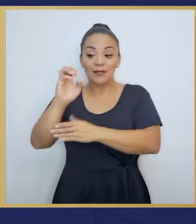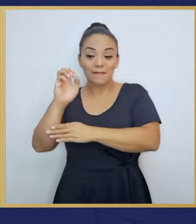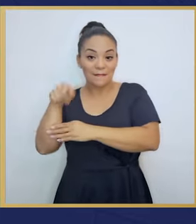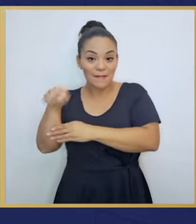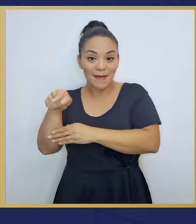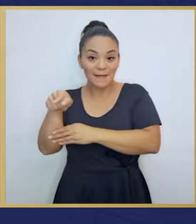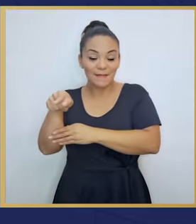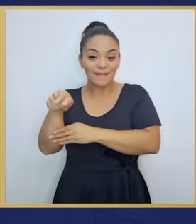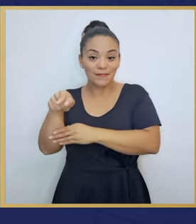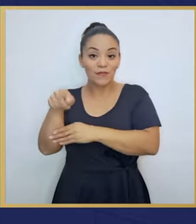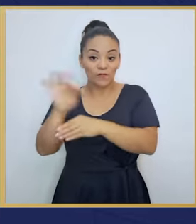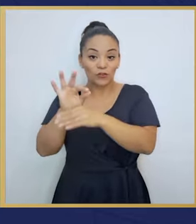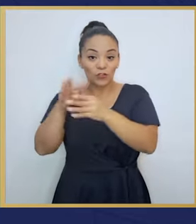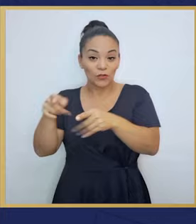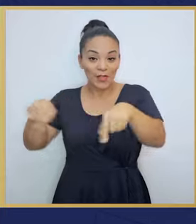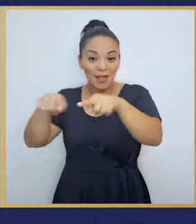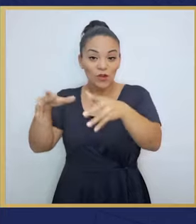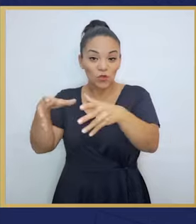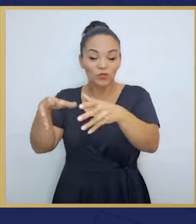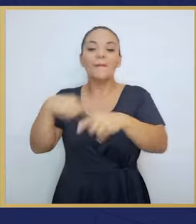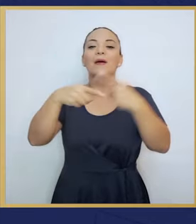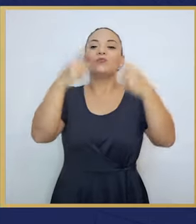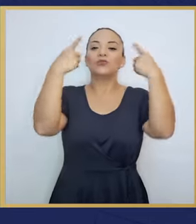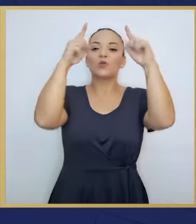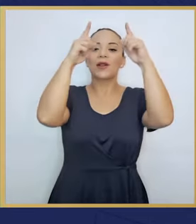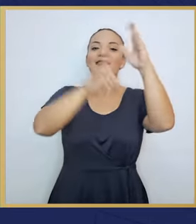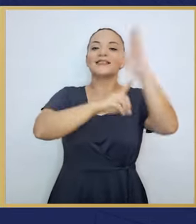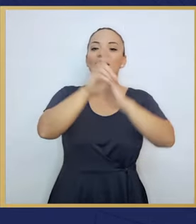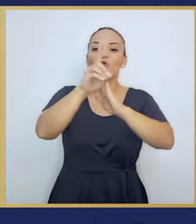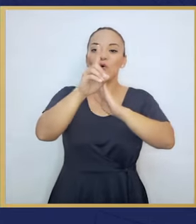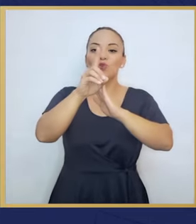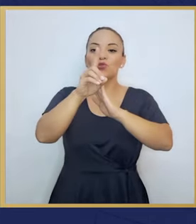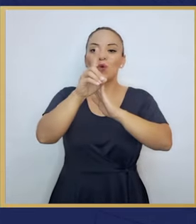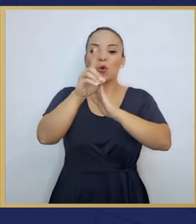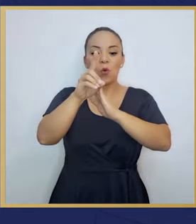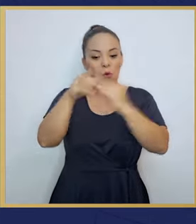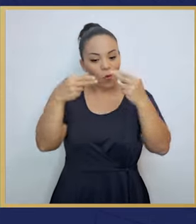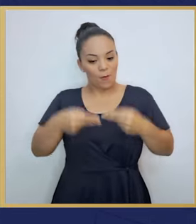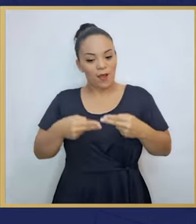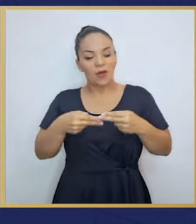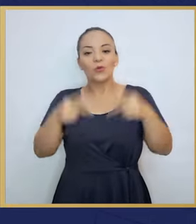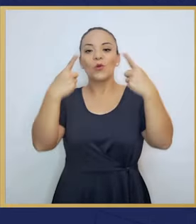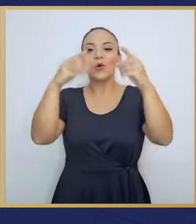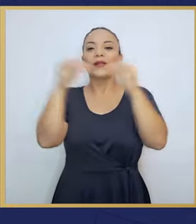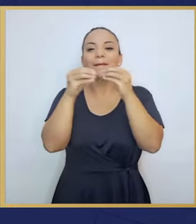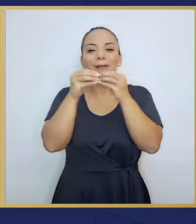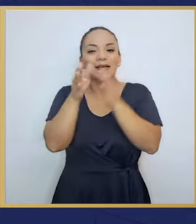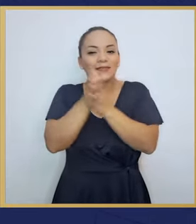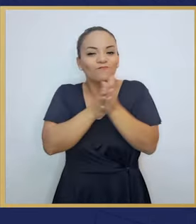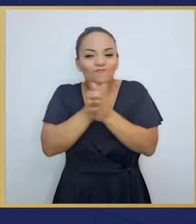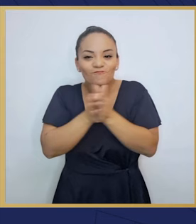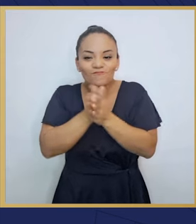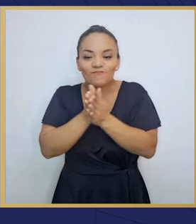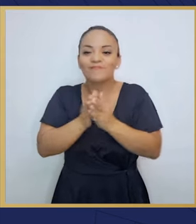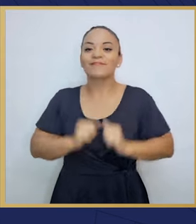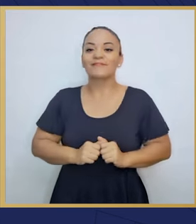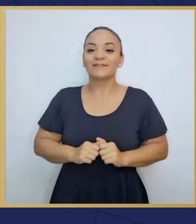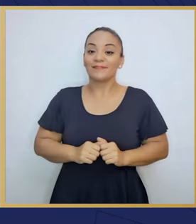a lograr que todo ese desarrollo humano llegue a quien más provecho le puede sacar.